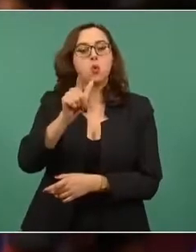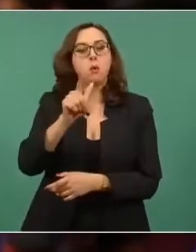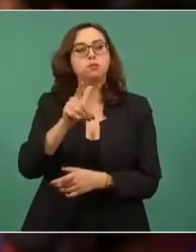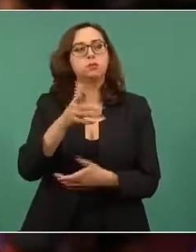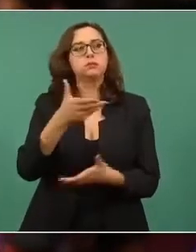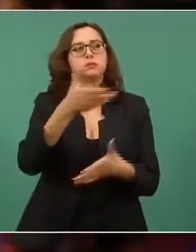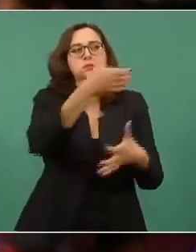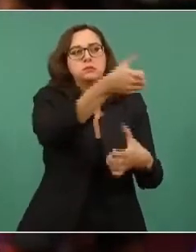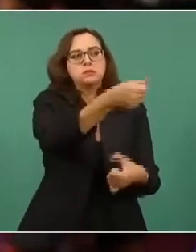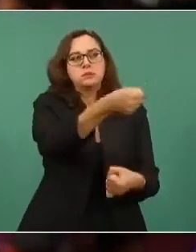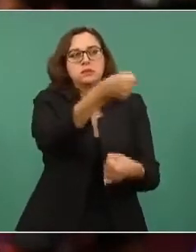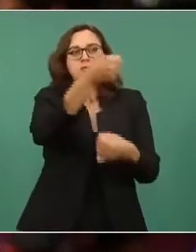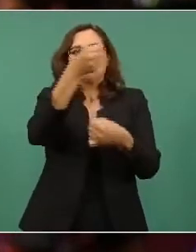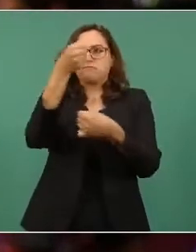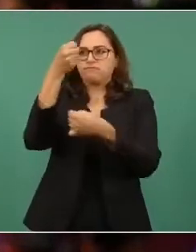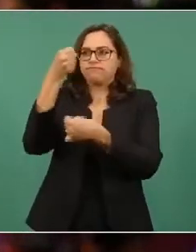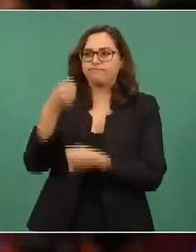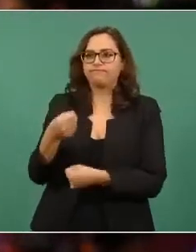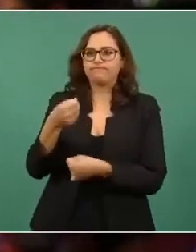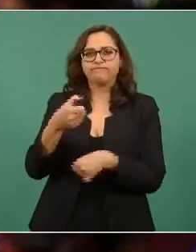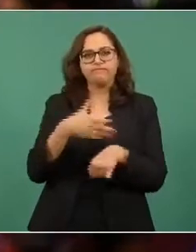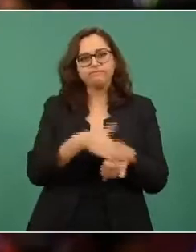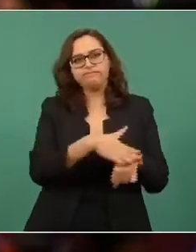y de esperanza.